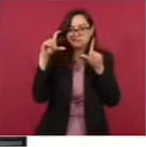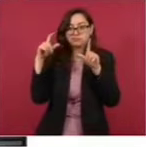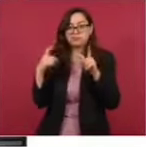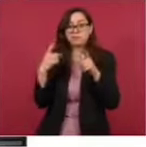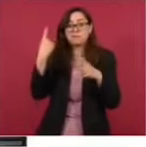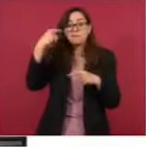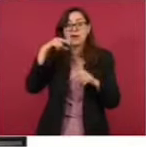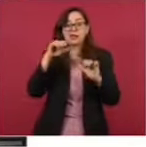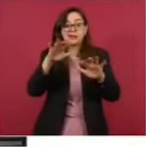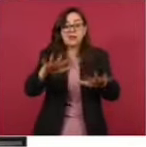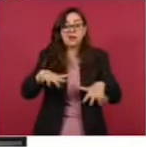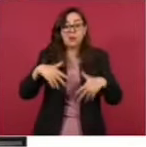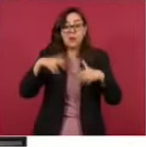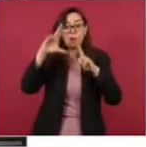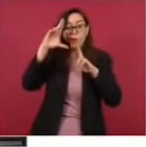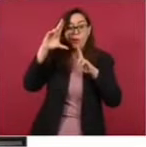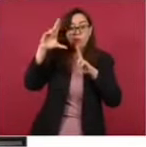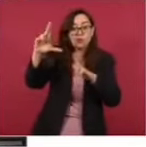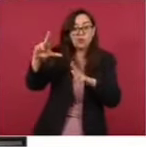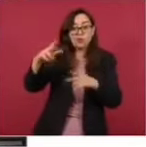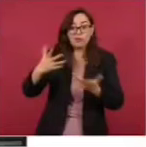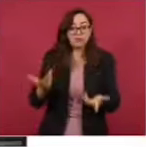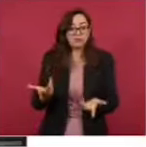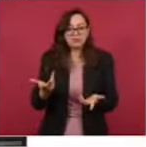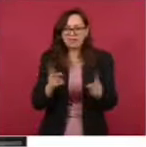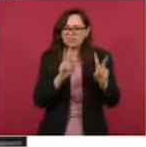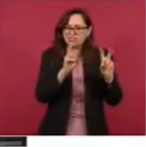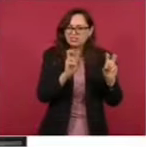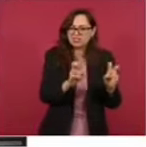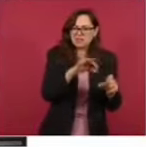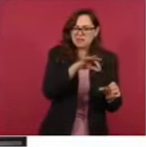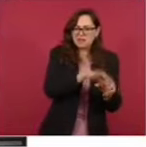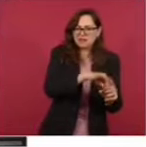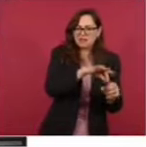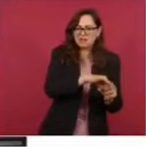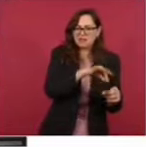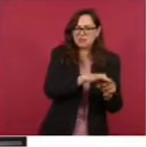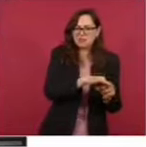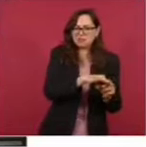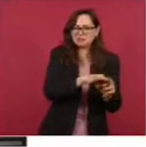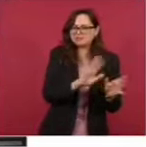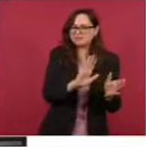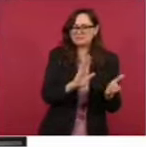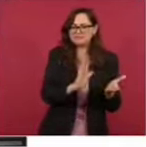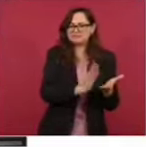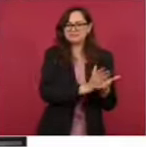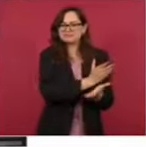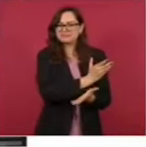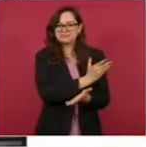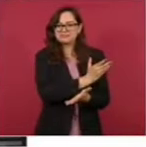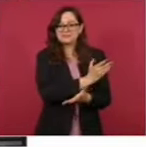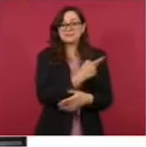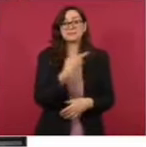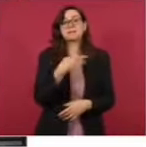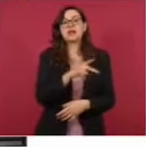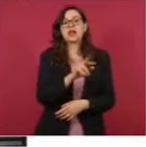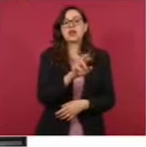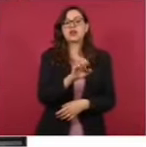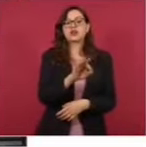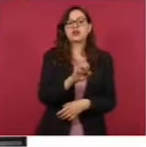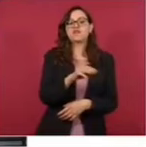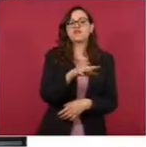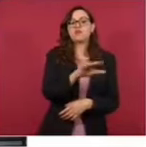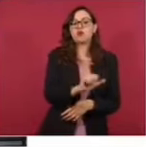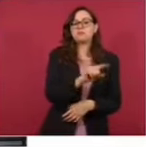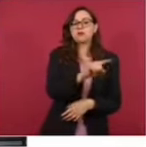extranjero. Así que Reforma, con mala leche, quiso inducir a sus lectores a pensar que la